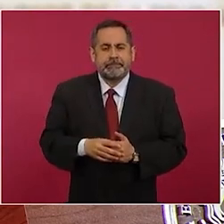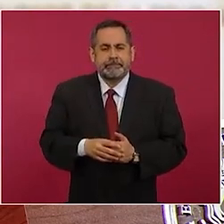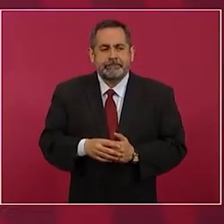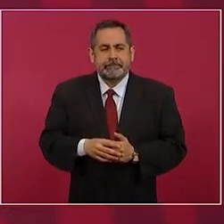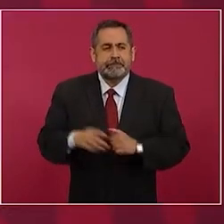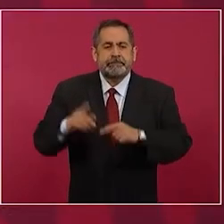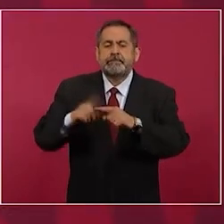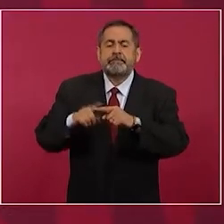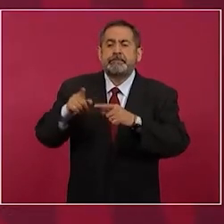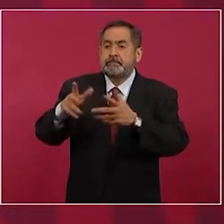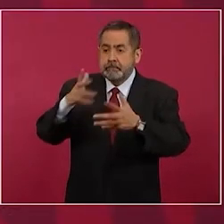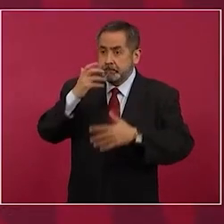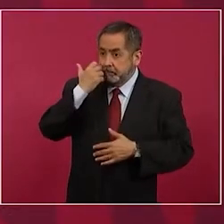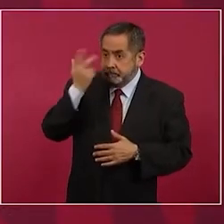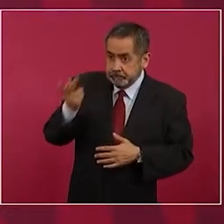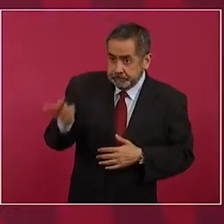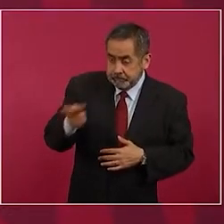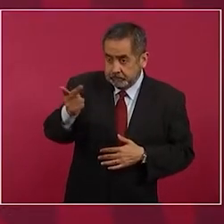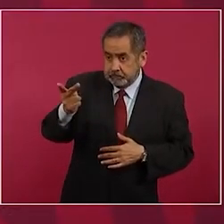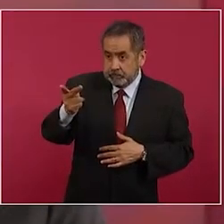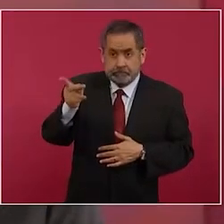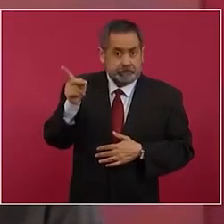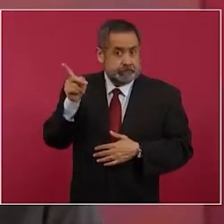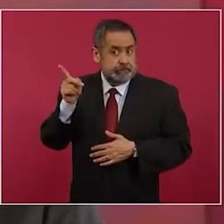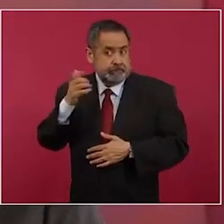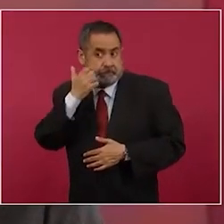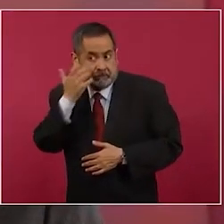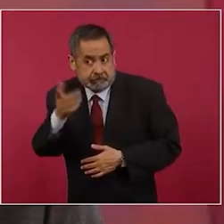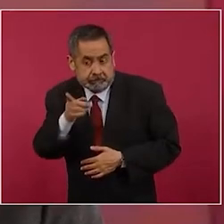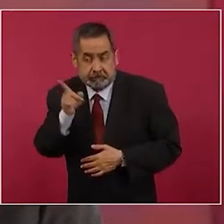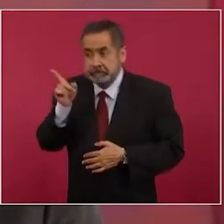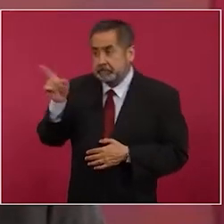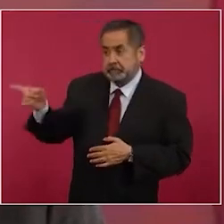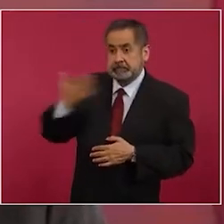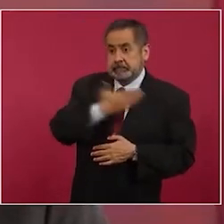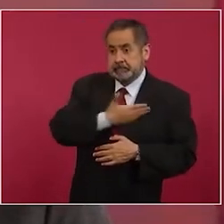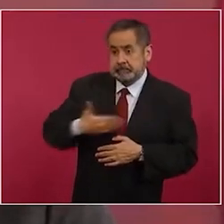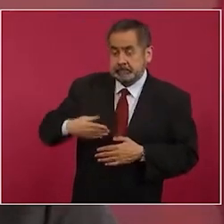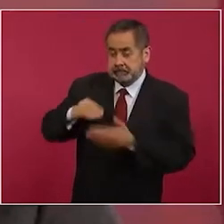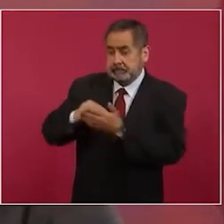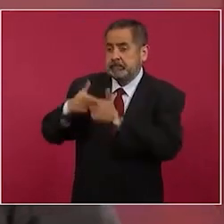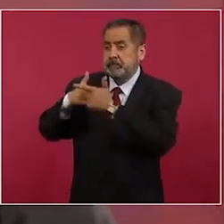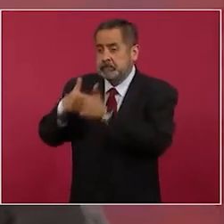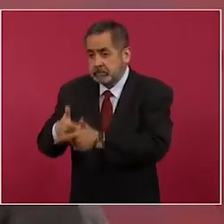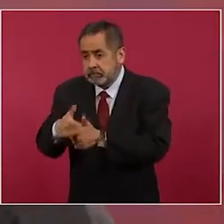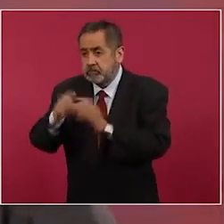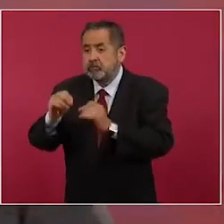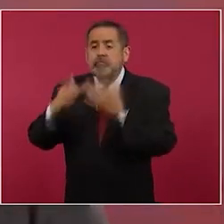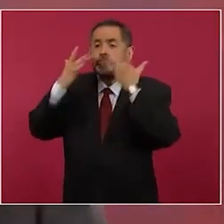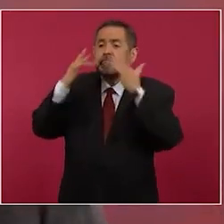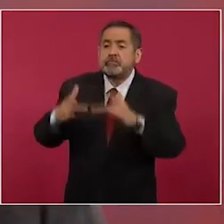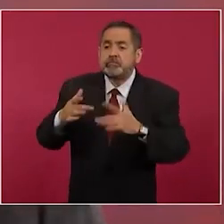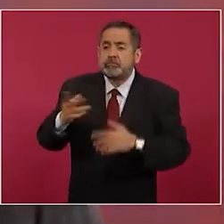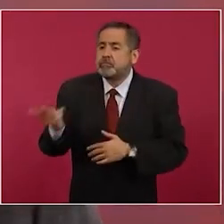¿Quieres que siga el presidente o que renuncie